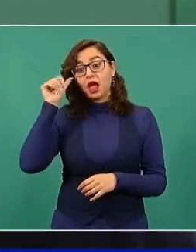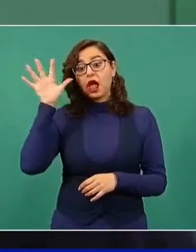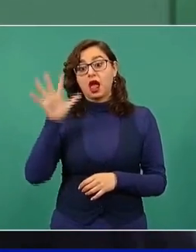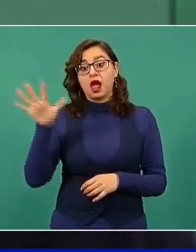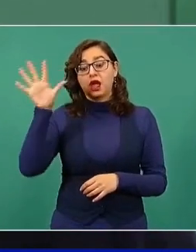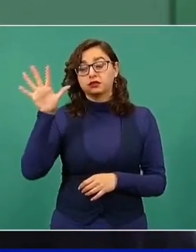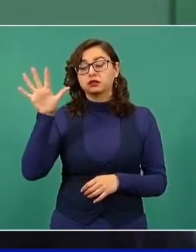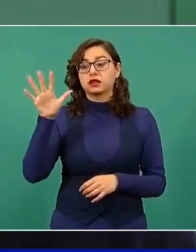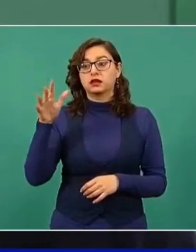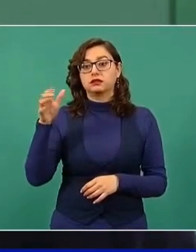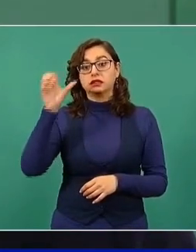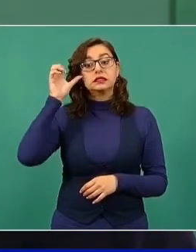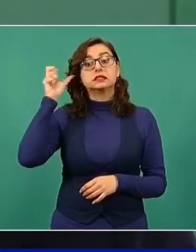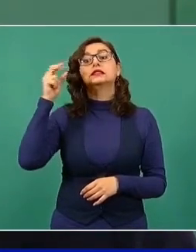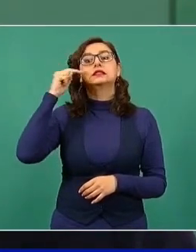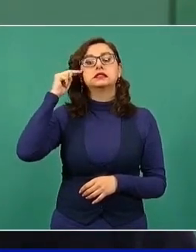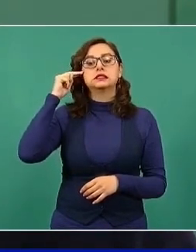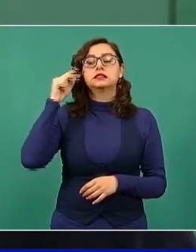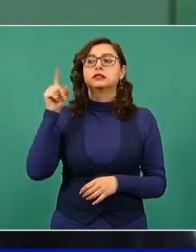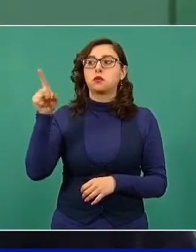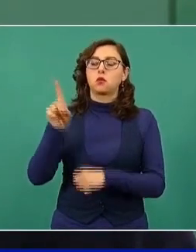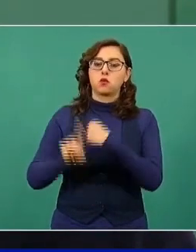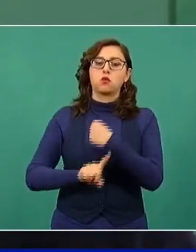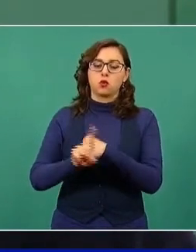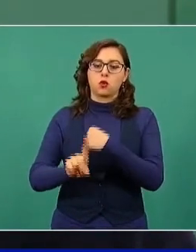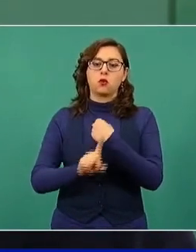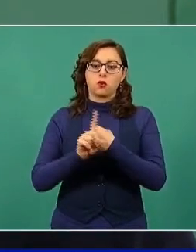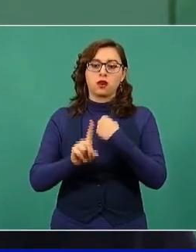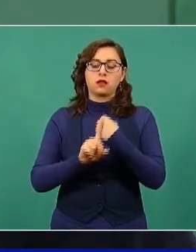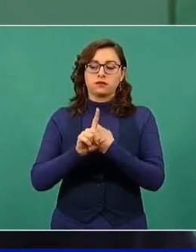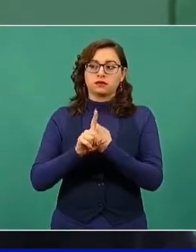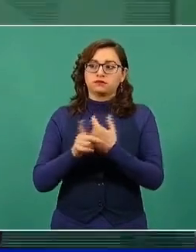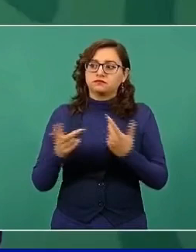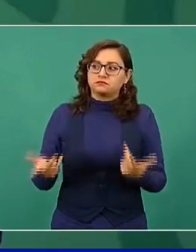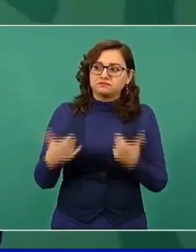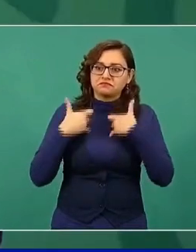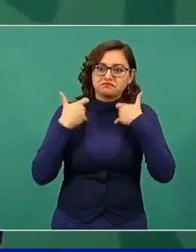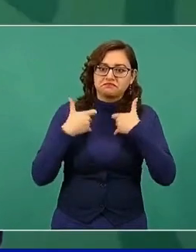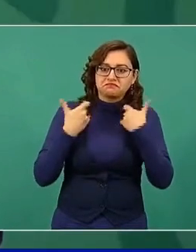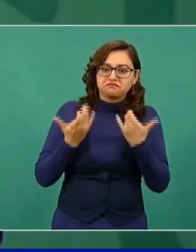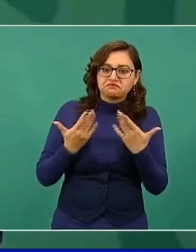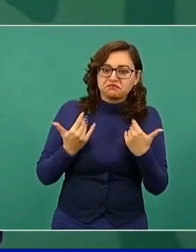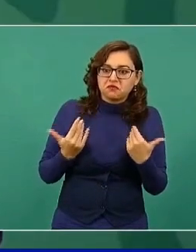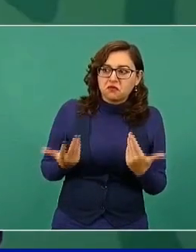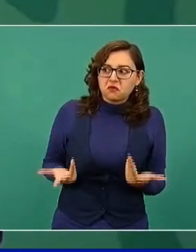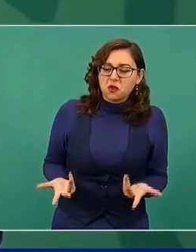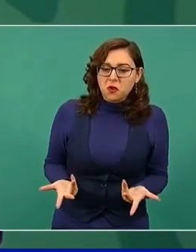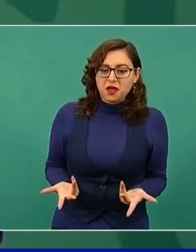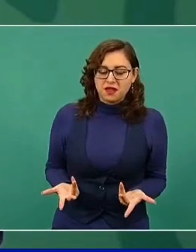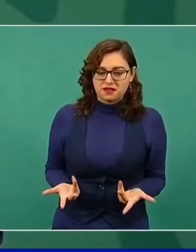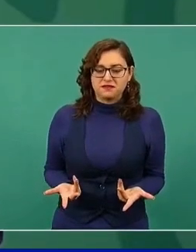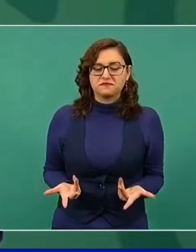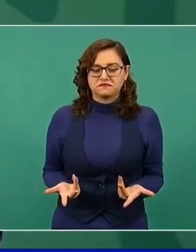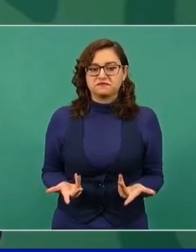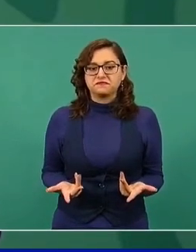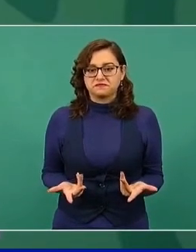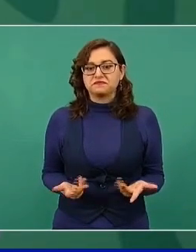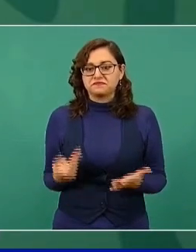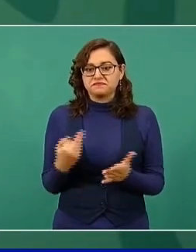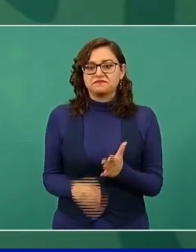en China, lo de la falta de fuerza de trabajo joven.